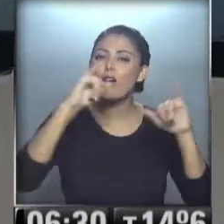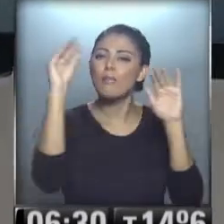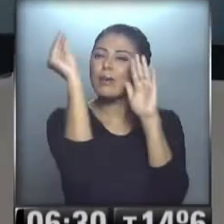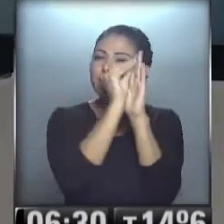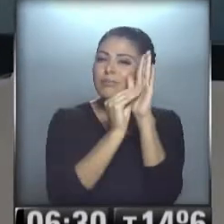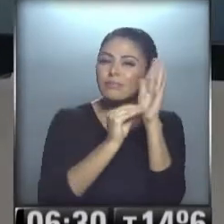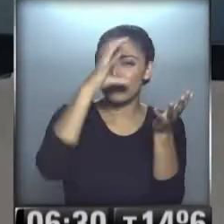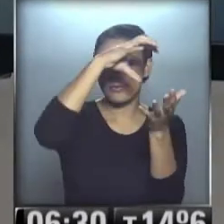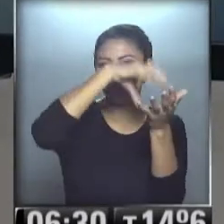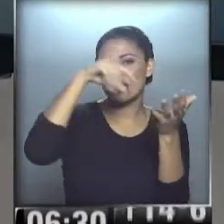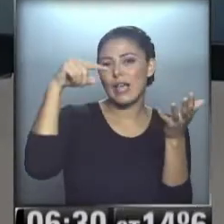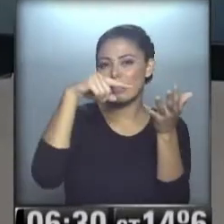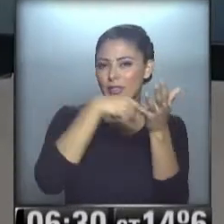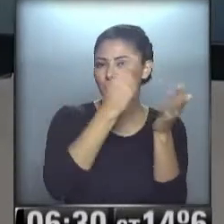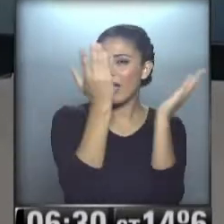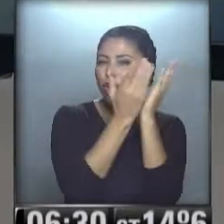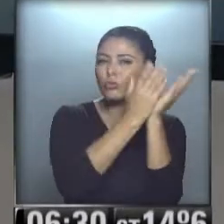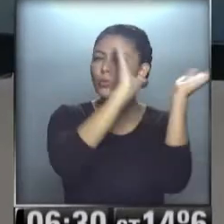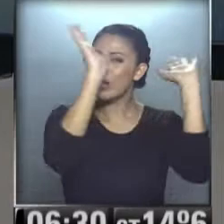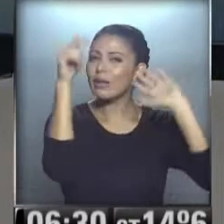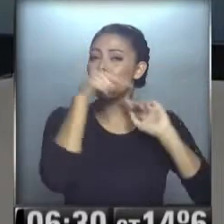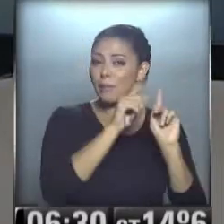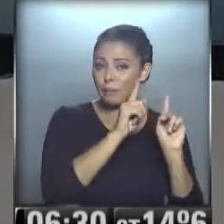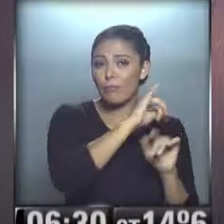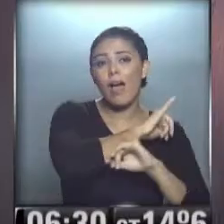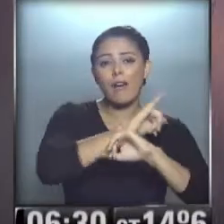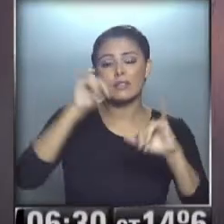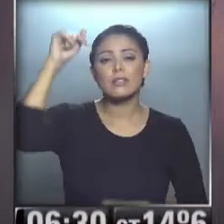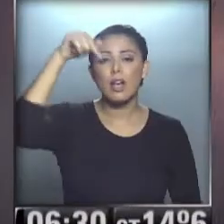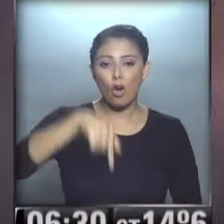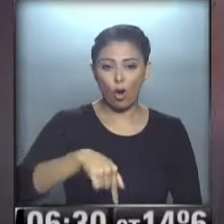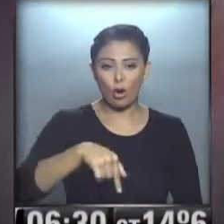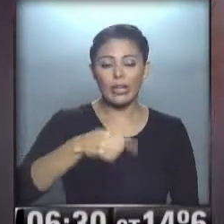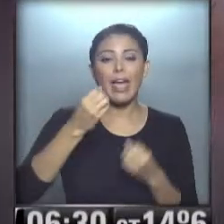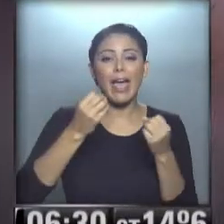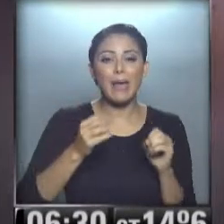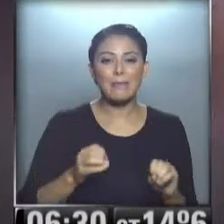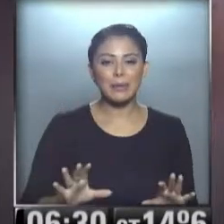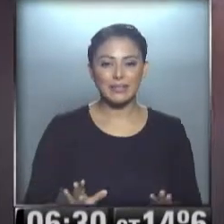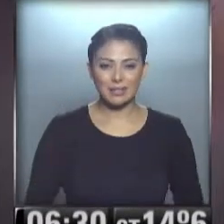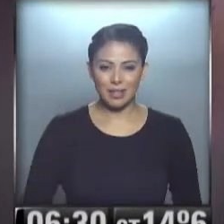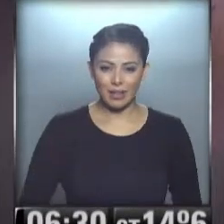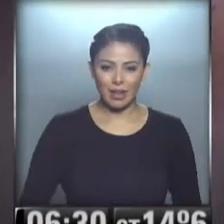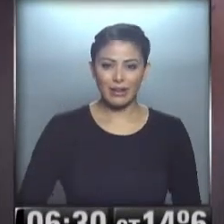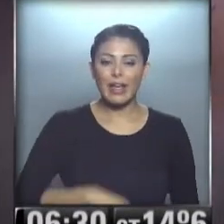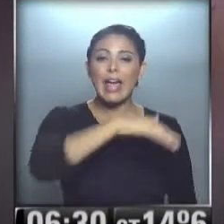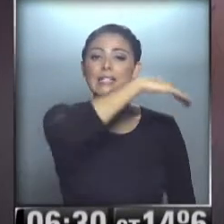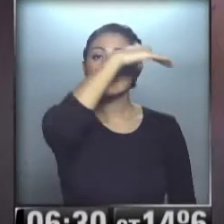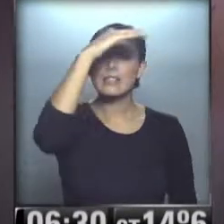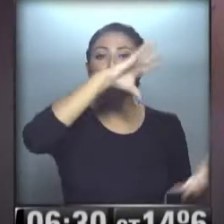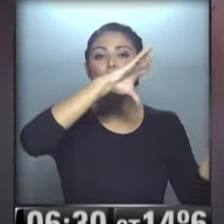Central Buenos Aires... nos están diciendo que la mañana de hoy está arrancando... ...con el cielo